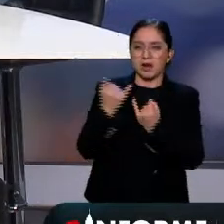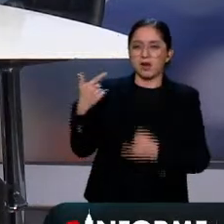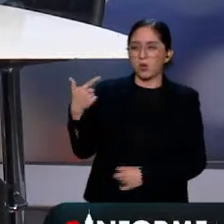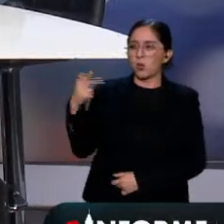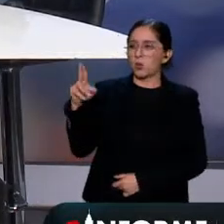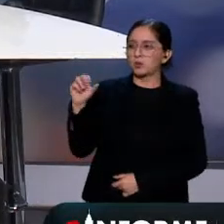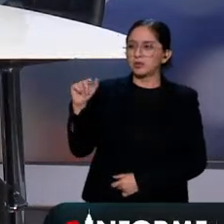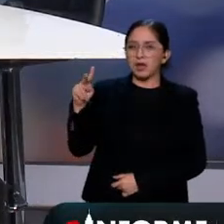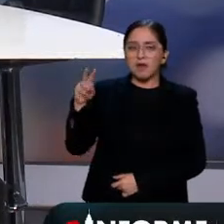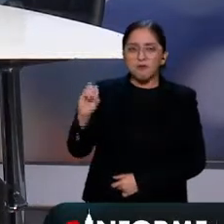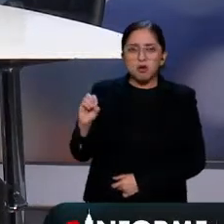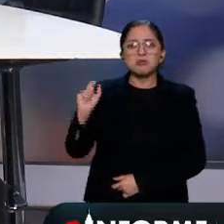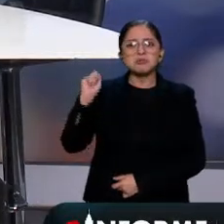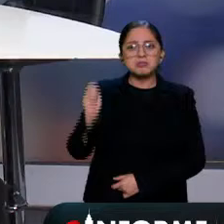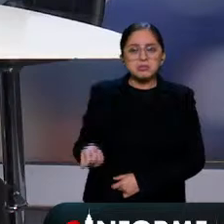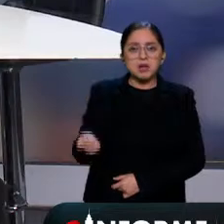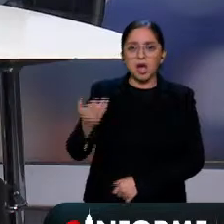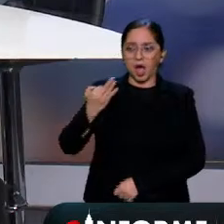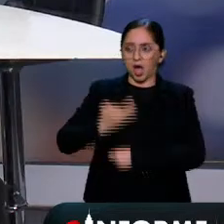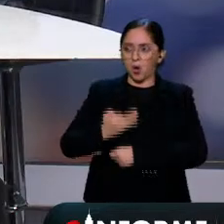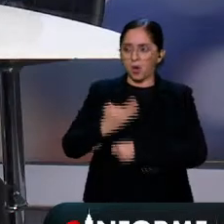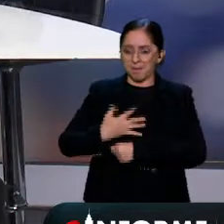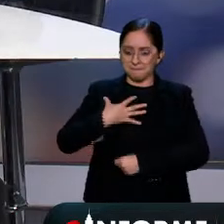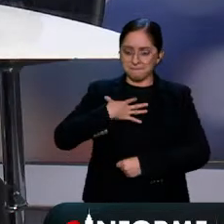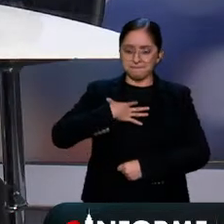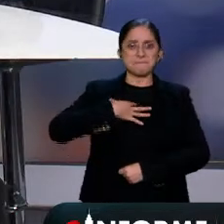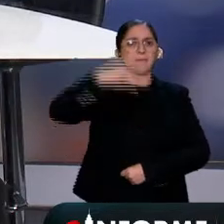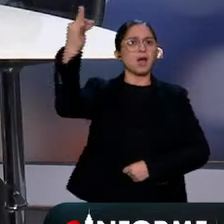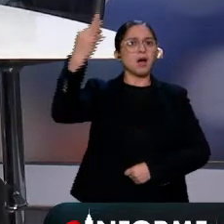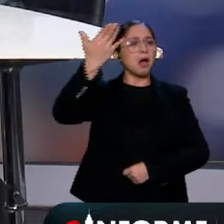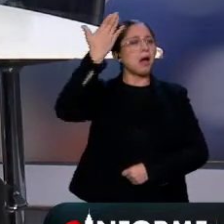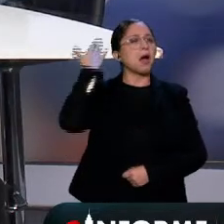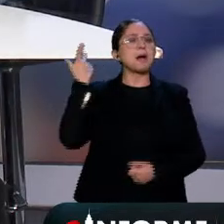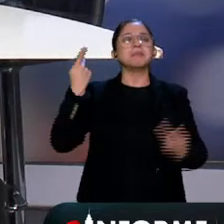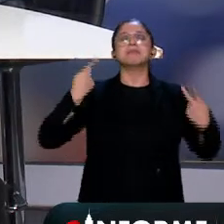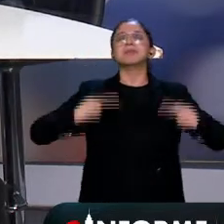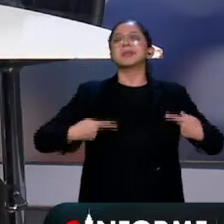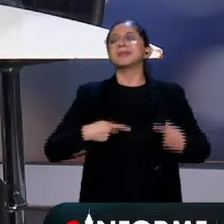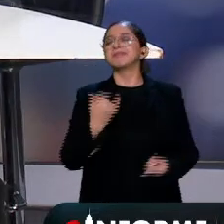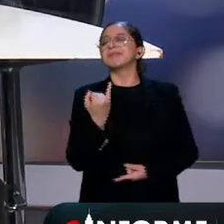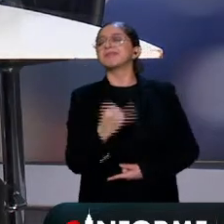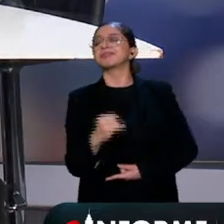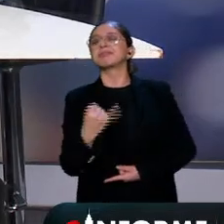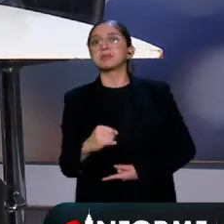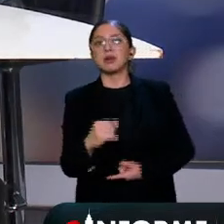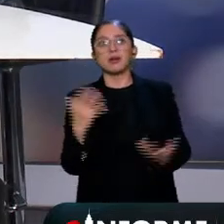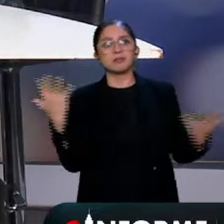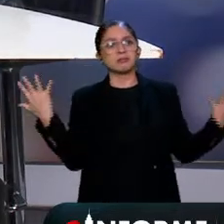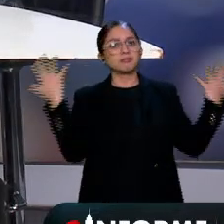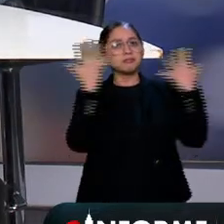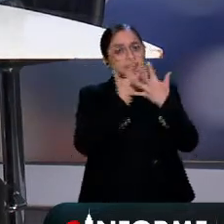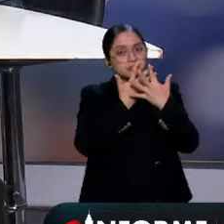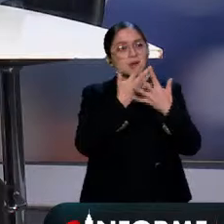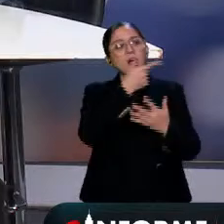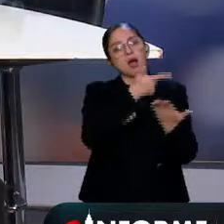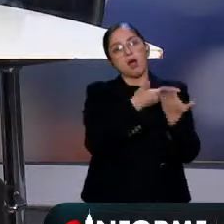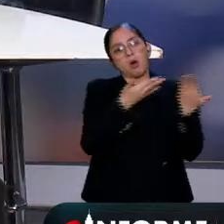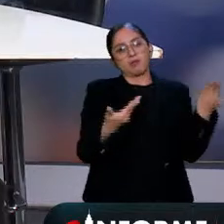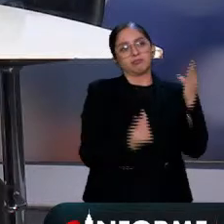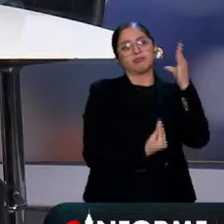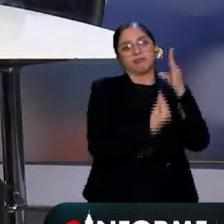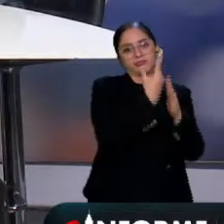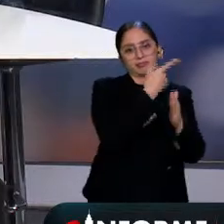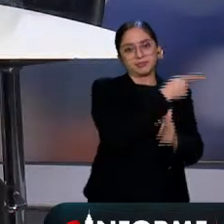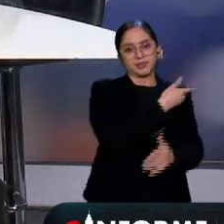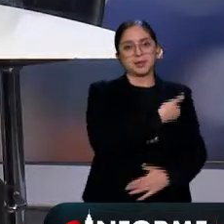estamos aquí contra todos los pronósticos, ¿no? Y contra todas las fuerzas que trataron de impedir esta llegada y, bueno, pues ahí está